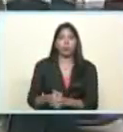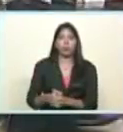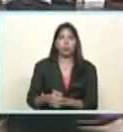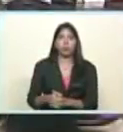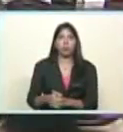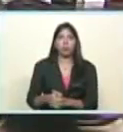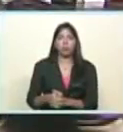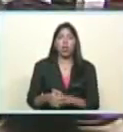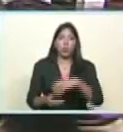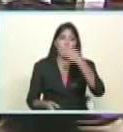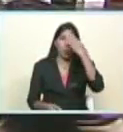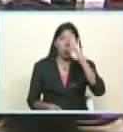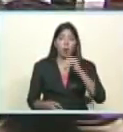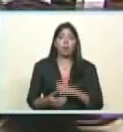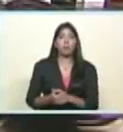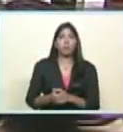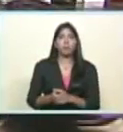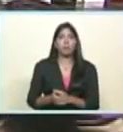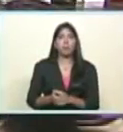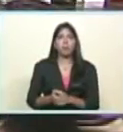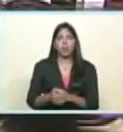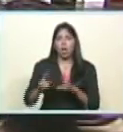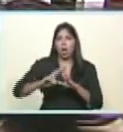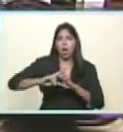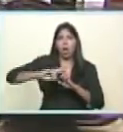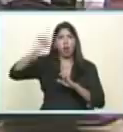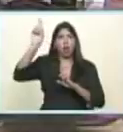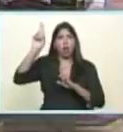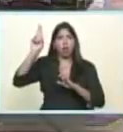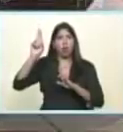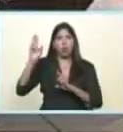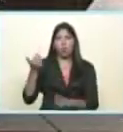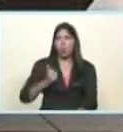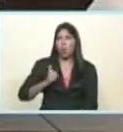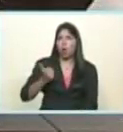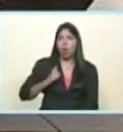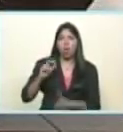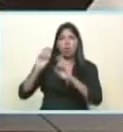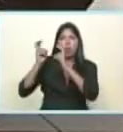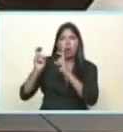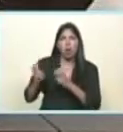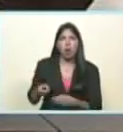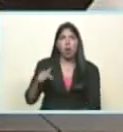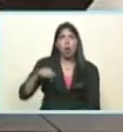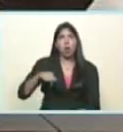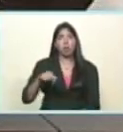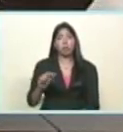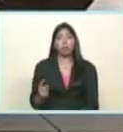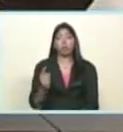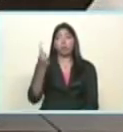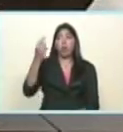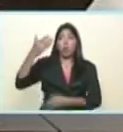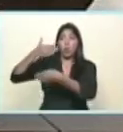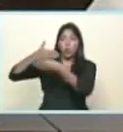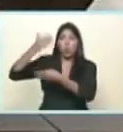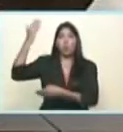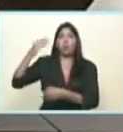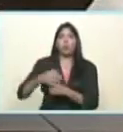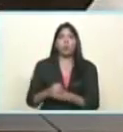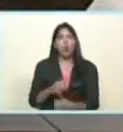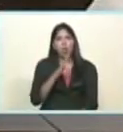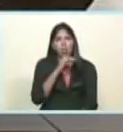Es la votación más alta, la votación récord en cualquier tema que se discute en Naciones Unidas. No hay ningún tema que tenga